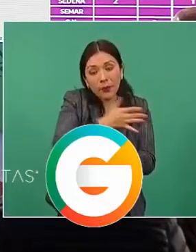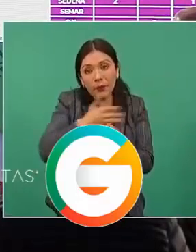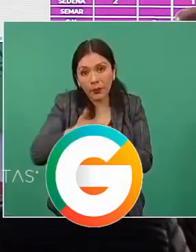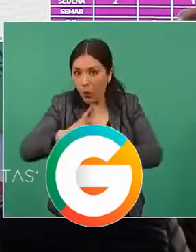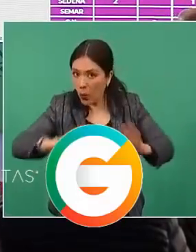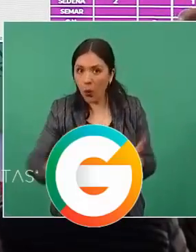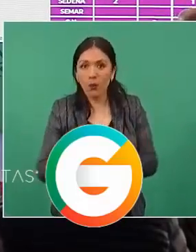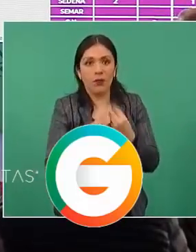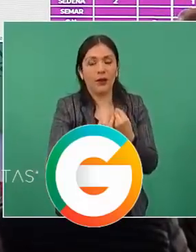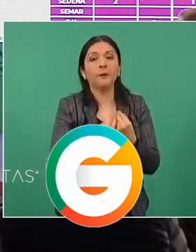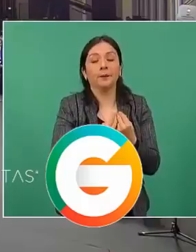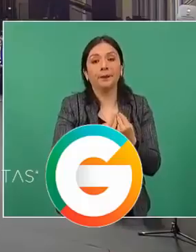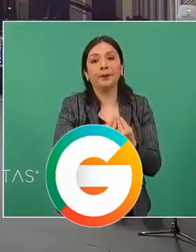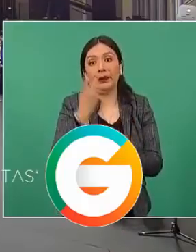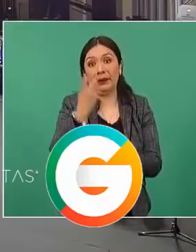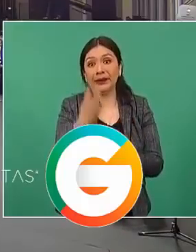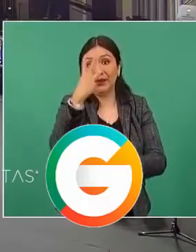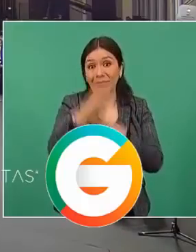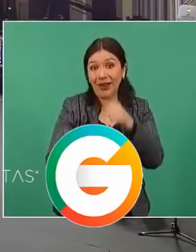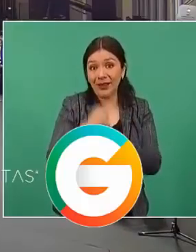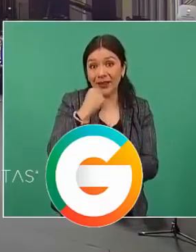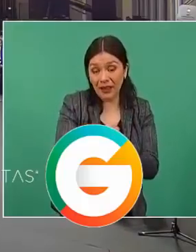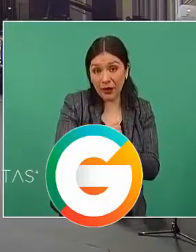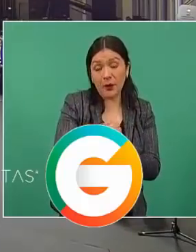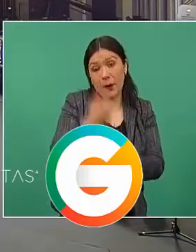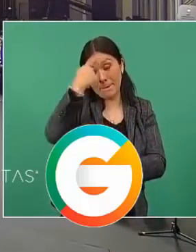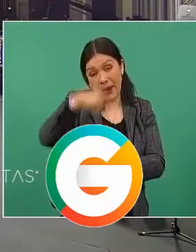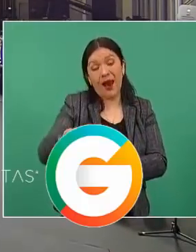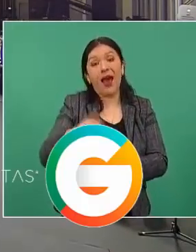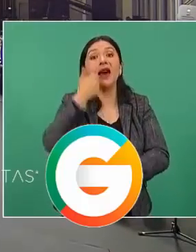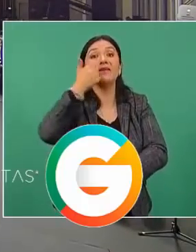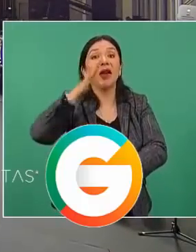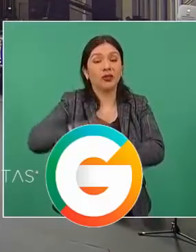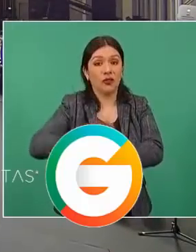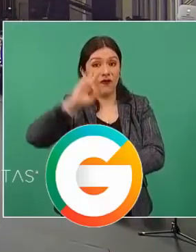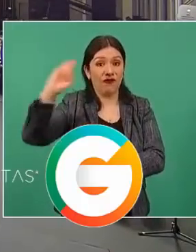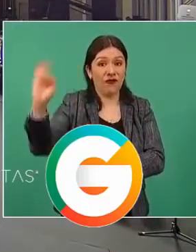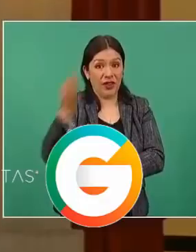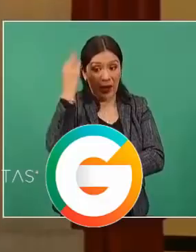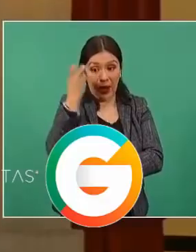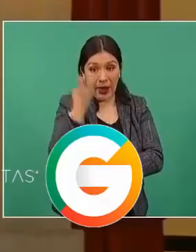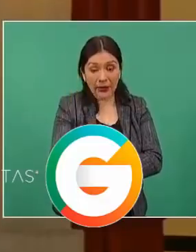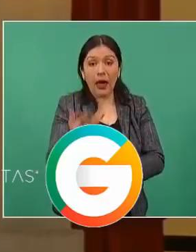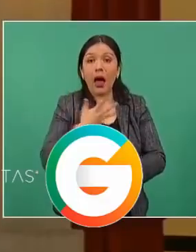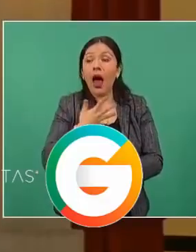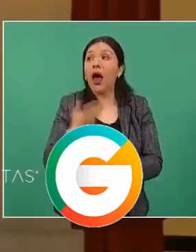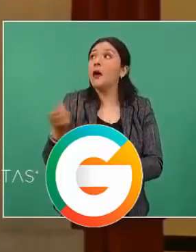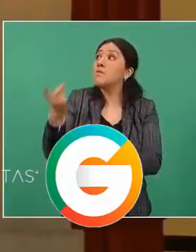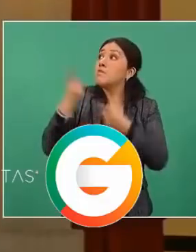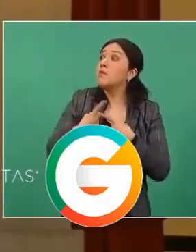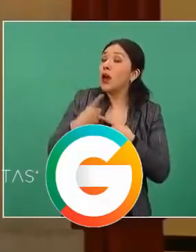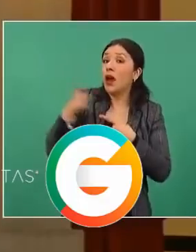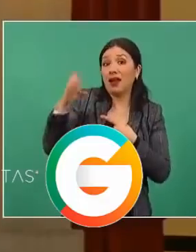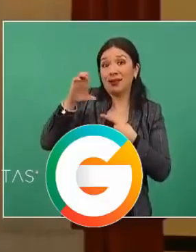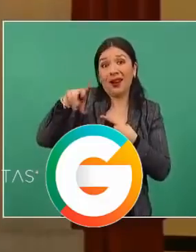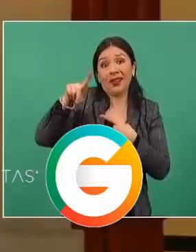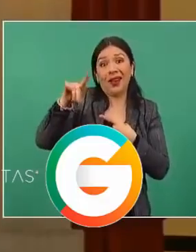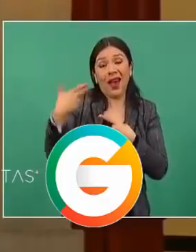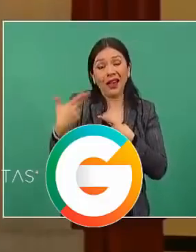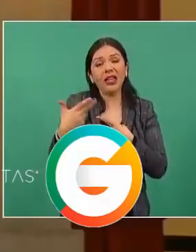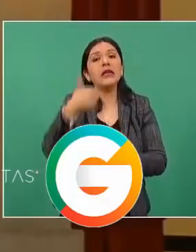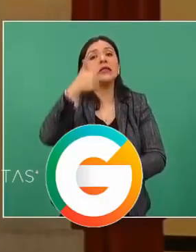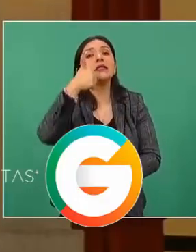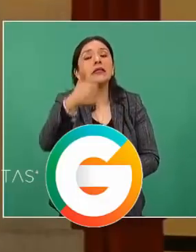Entonces, de los tres años de la administración se han recibido seis recomendaciones. Y esas seis,